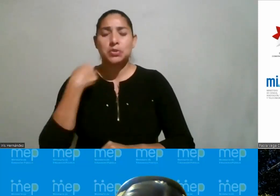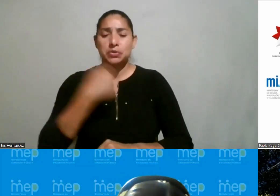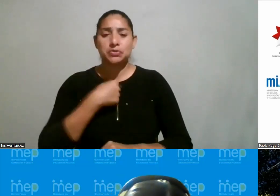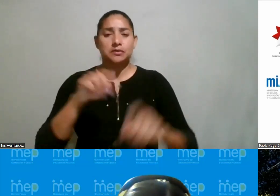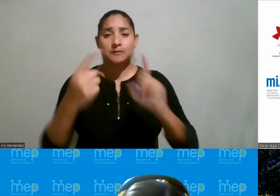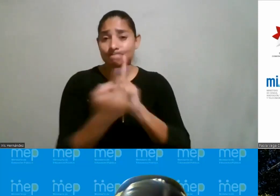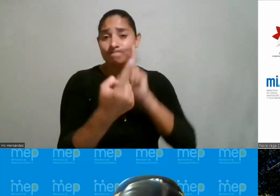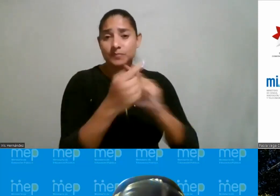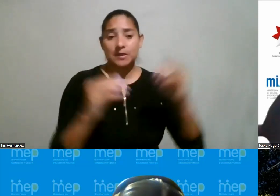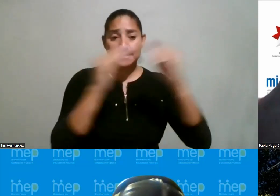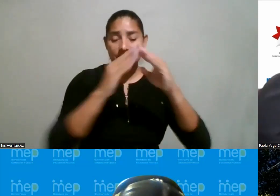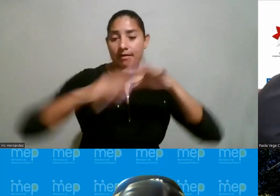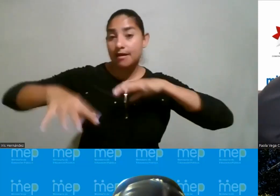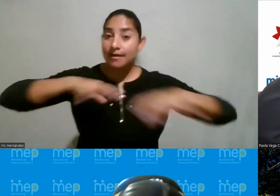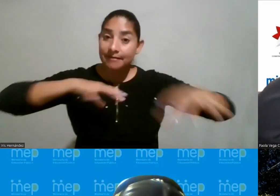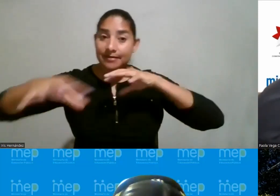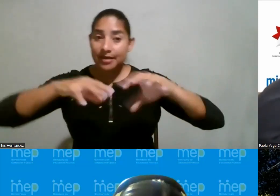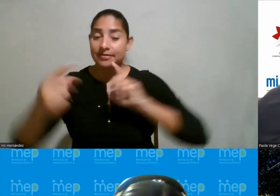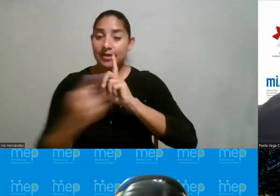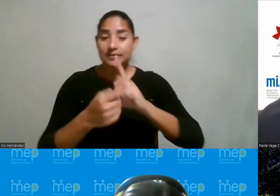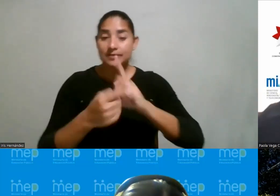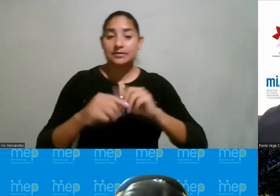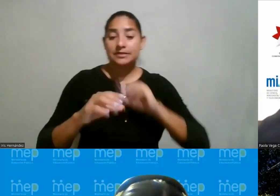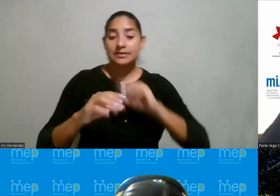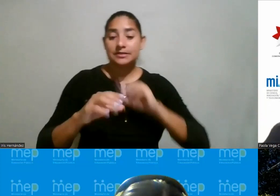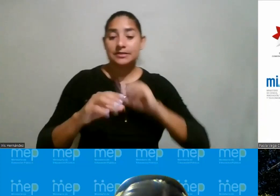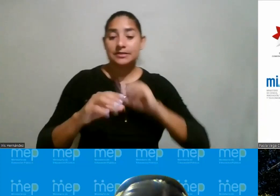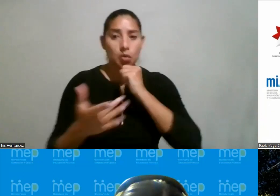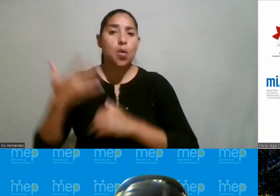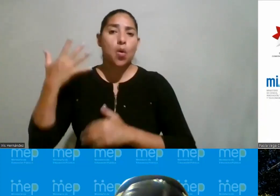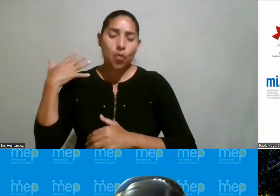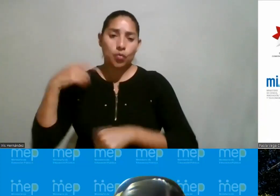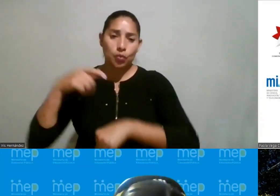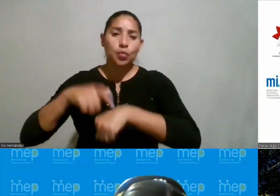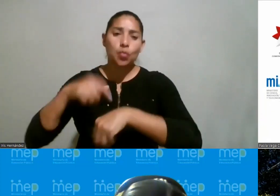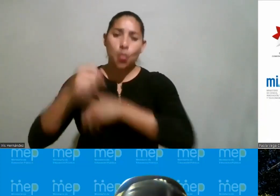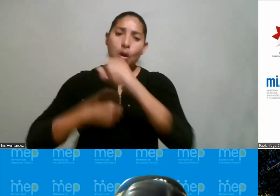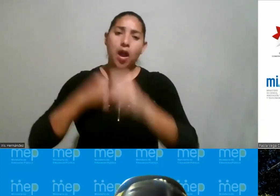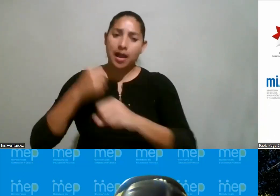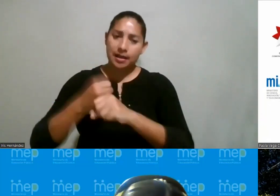empezaron los encuentros en ciencia y tecnología que mencionaba doña Ileana también hace bastantes años,